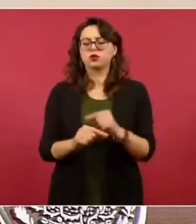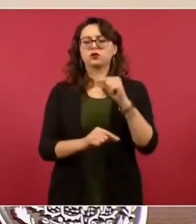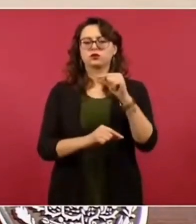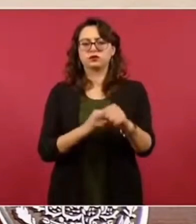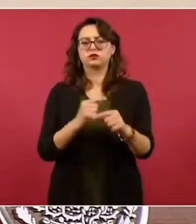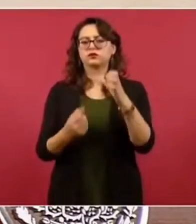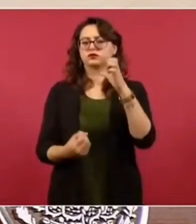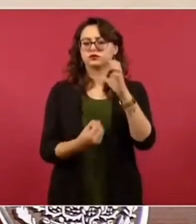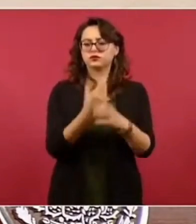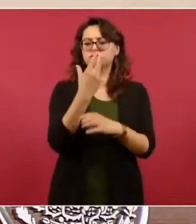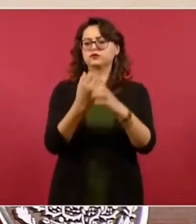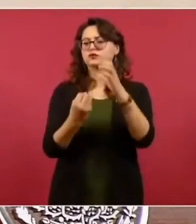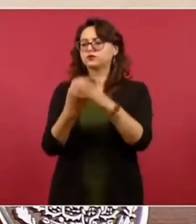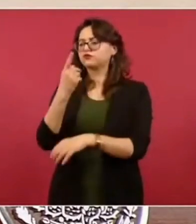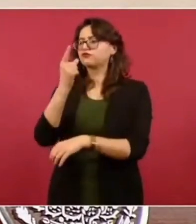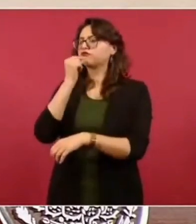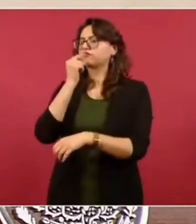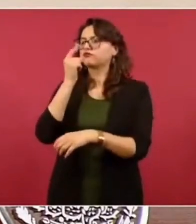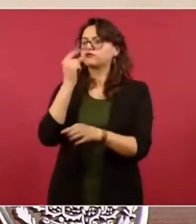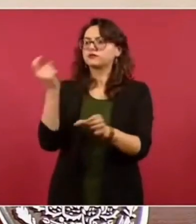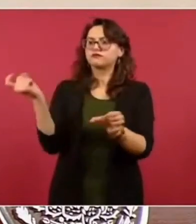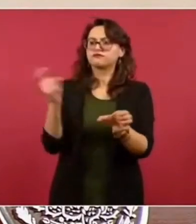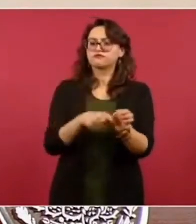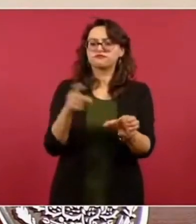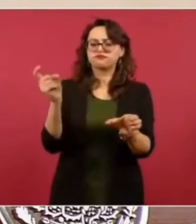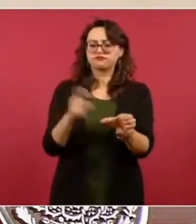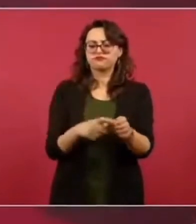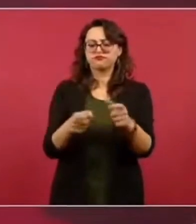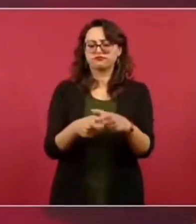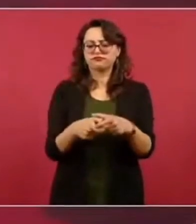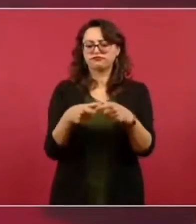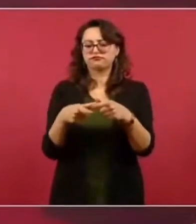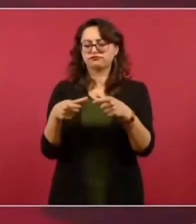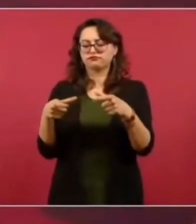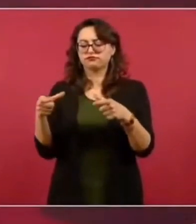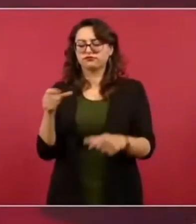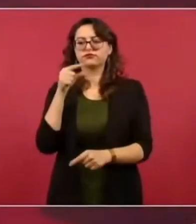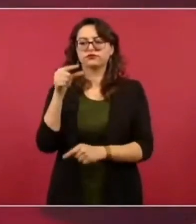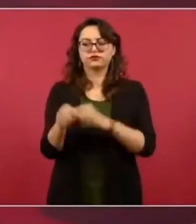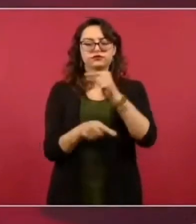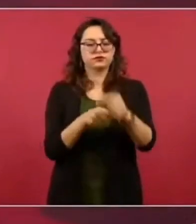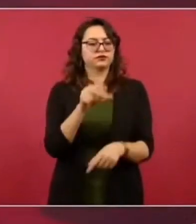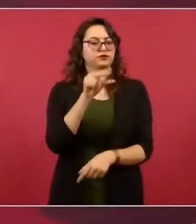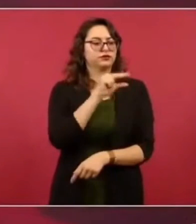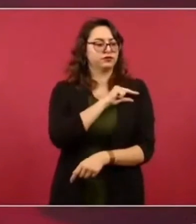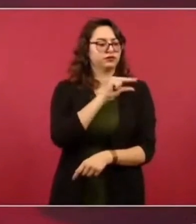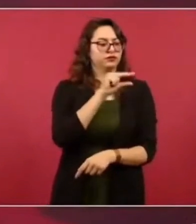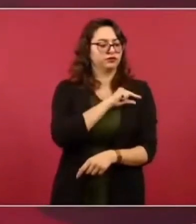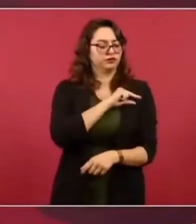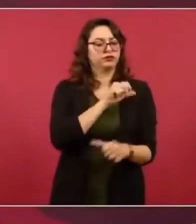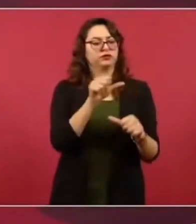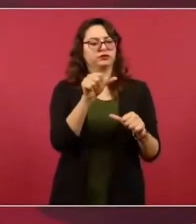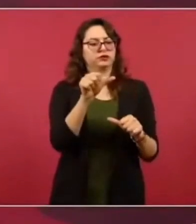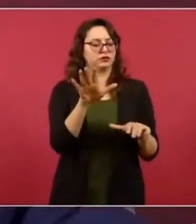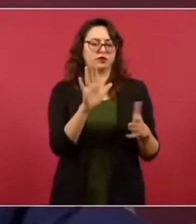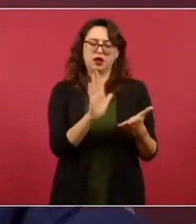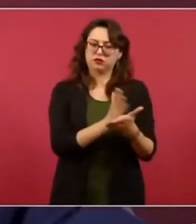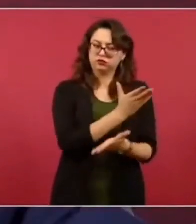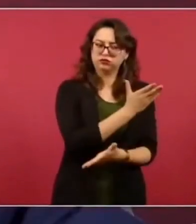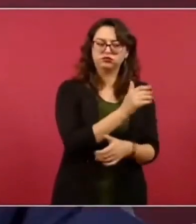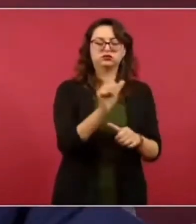nuevos elementos de esta corporación para ir sustituyendo, pero no hemos logrado